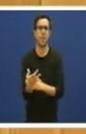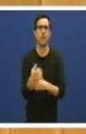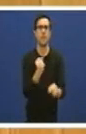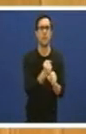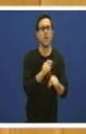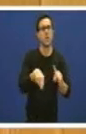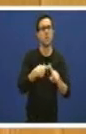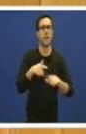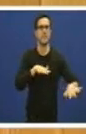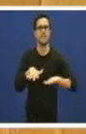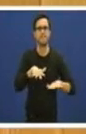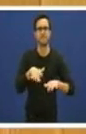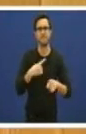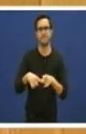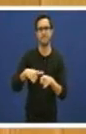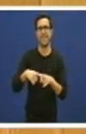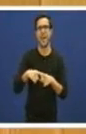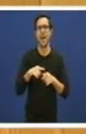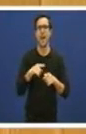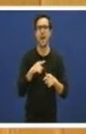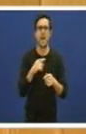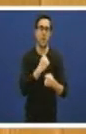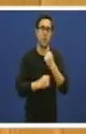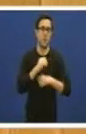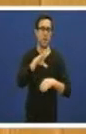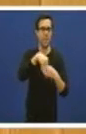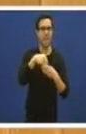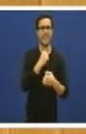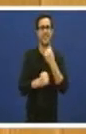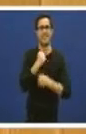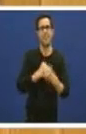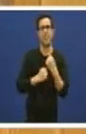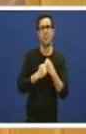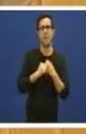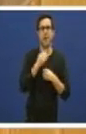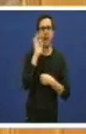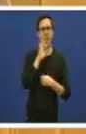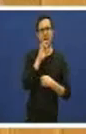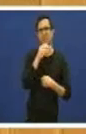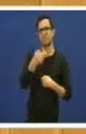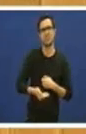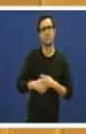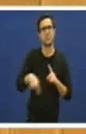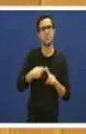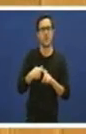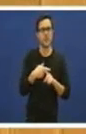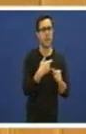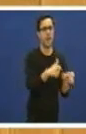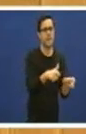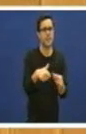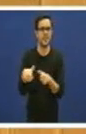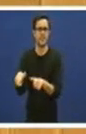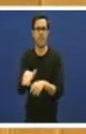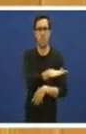no consunto da economía galega, aunque está centrado en dúas regións, ou asentado dúas